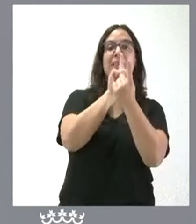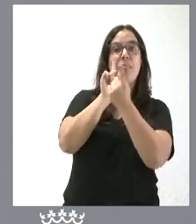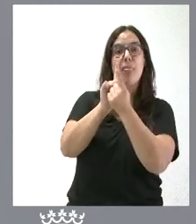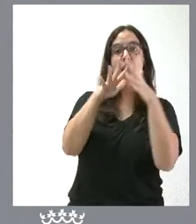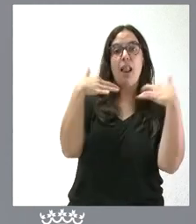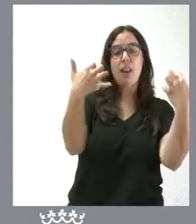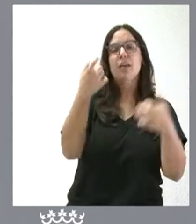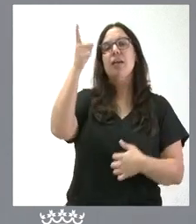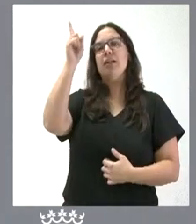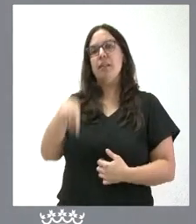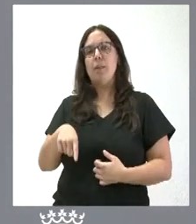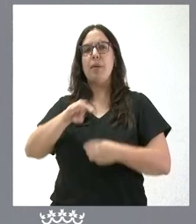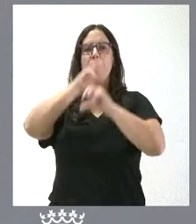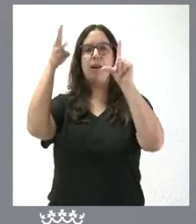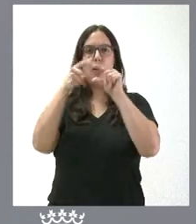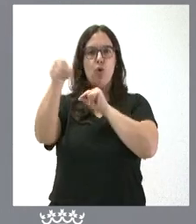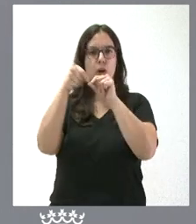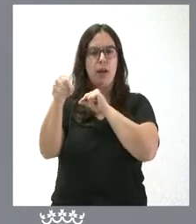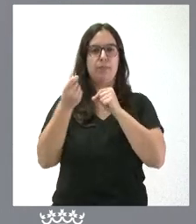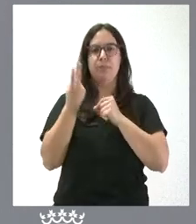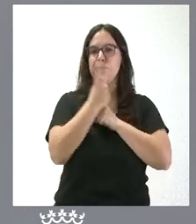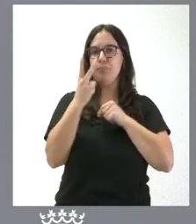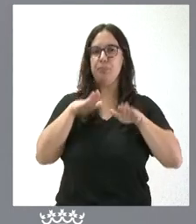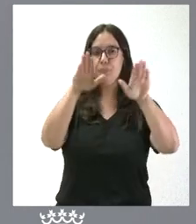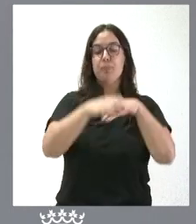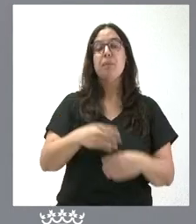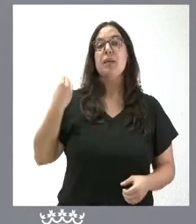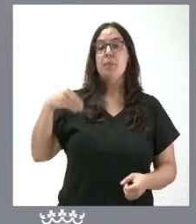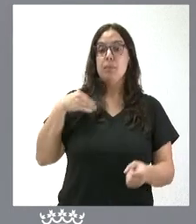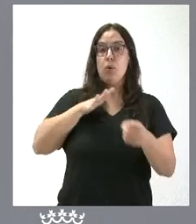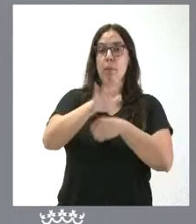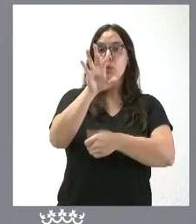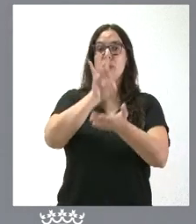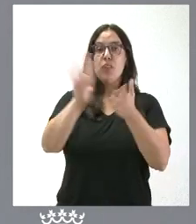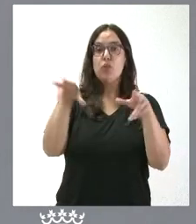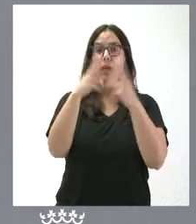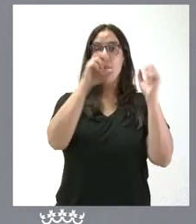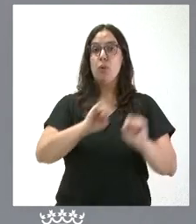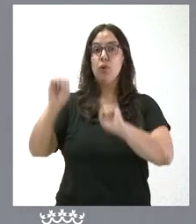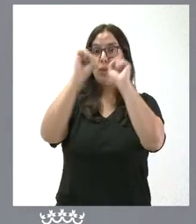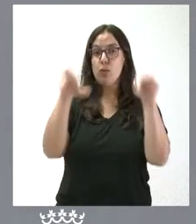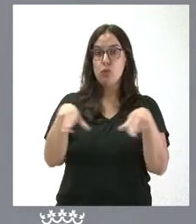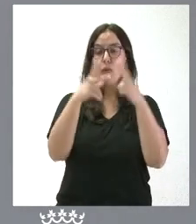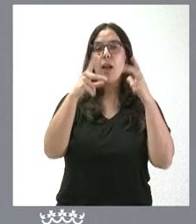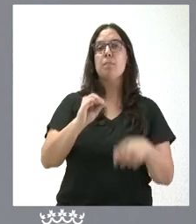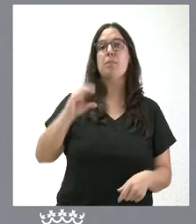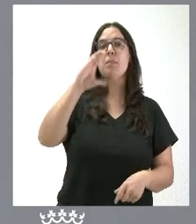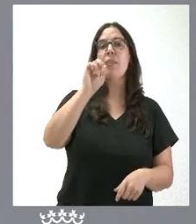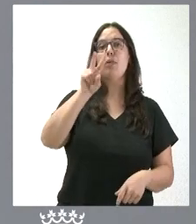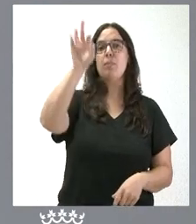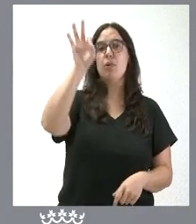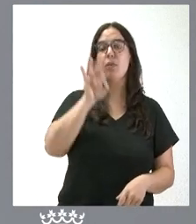online. Y en el mismo ámbito de los servicios sociales y de la protección social, se incrementa en un 12%